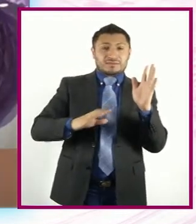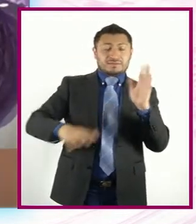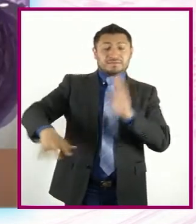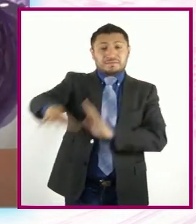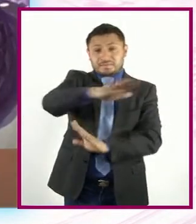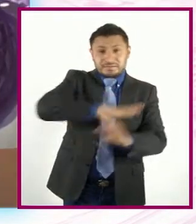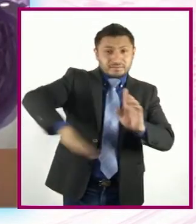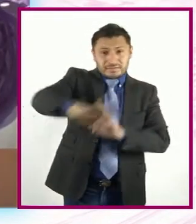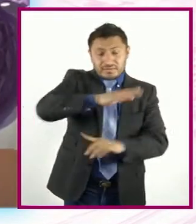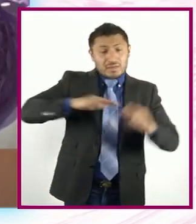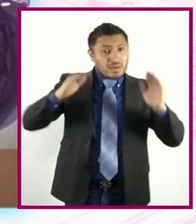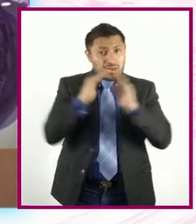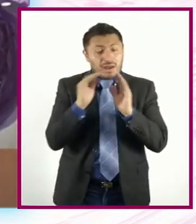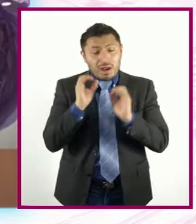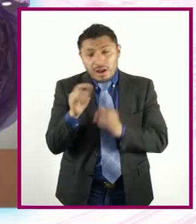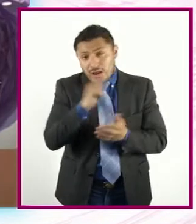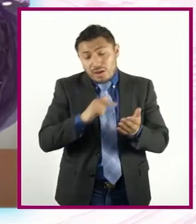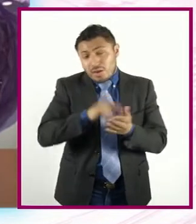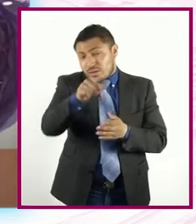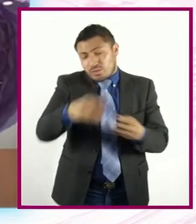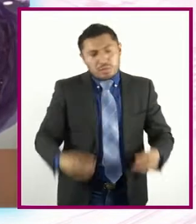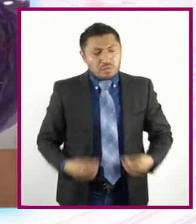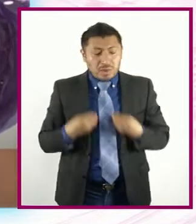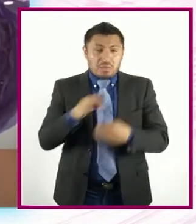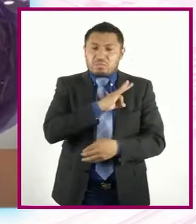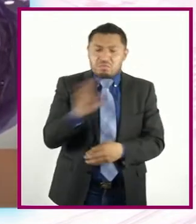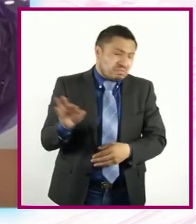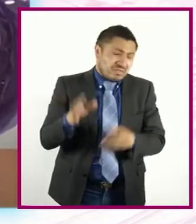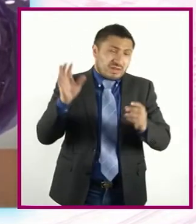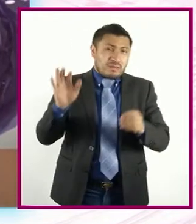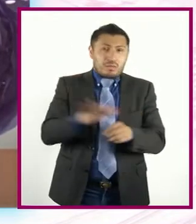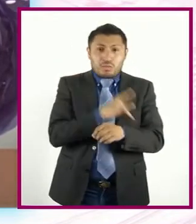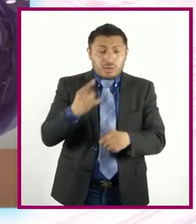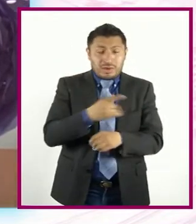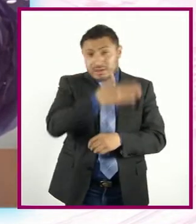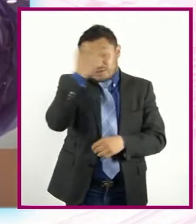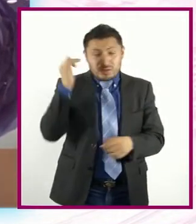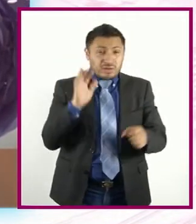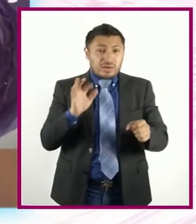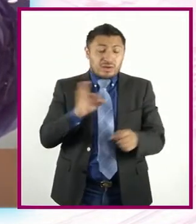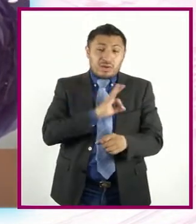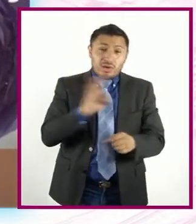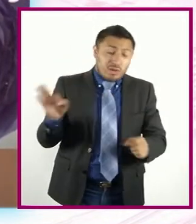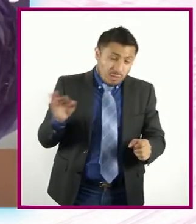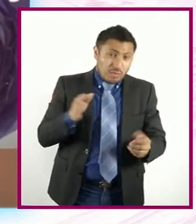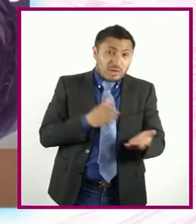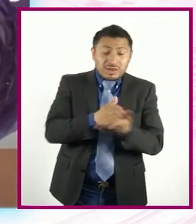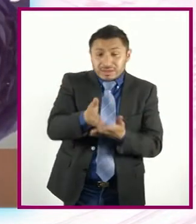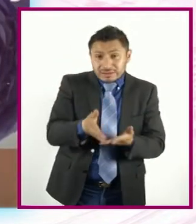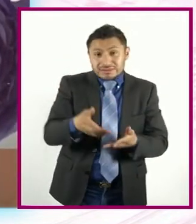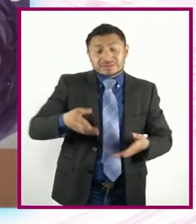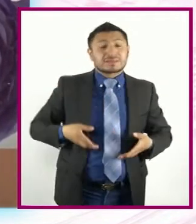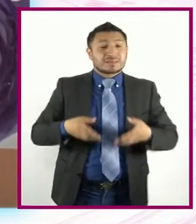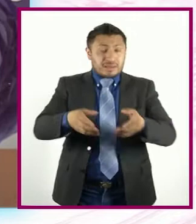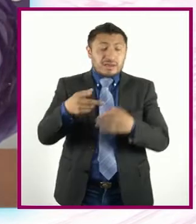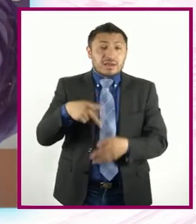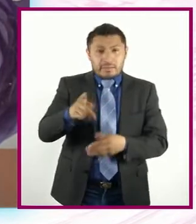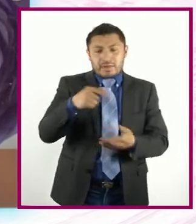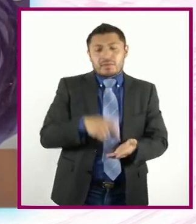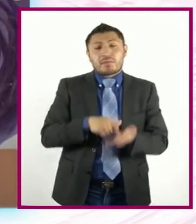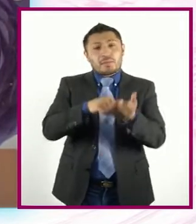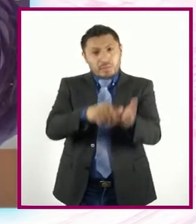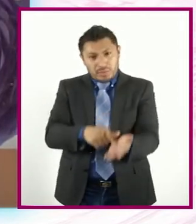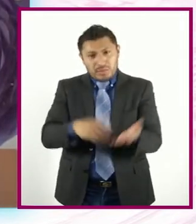de su casa O donde O donde puedan Porque en ese momento No sé Que tanta accesibilidad Tengan a la calle Pero quiero proponer